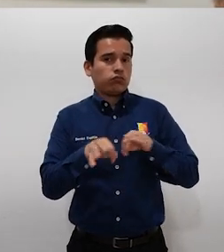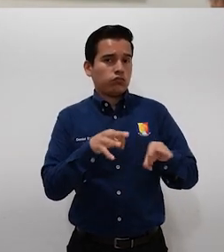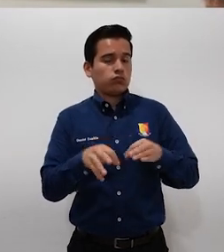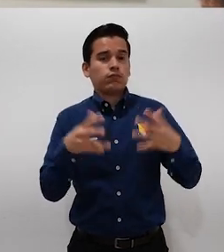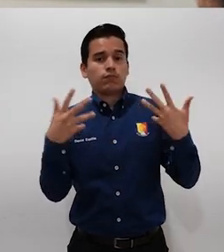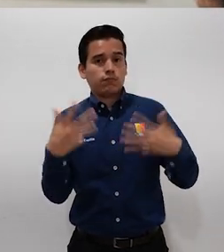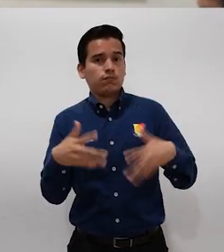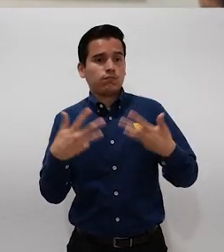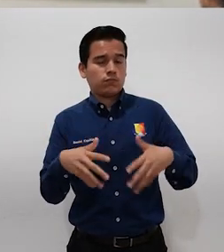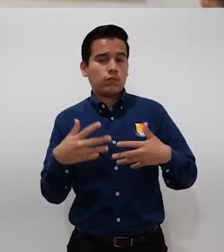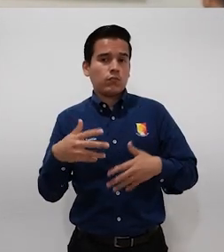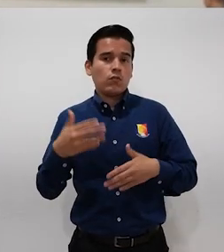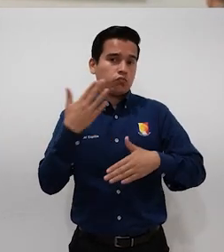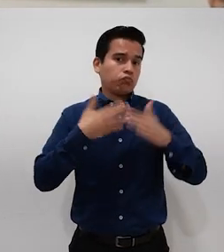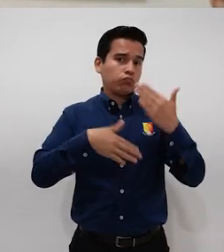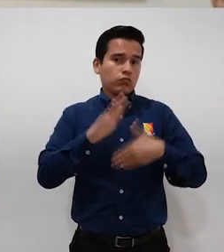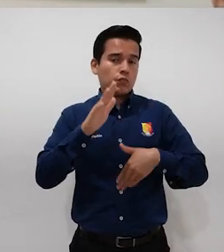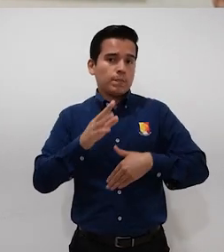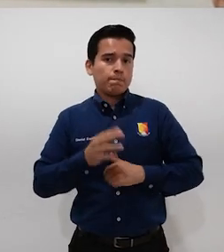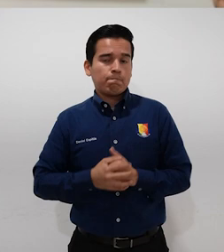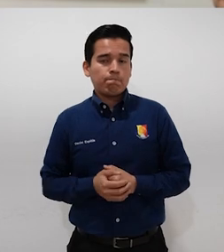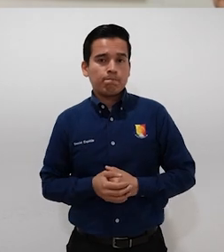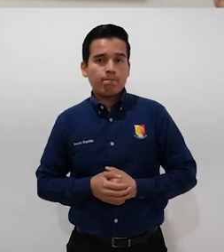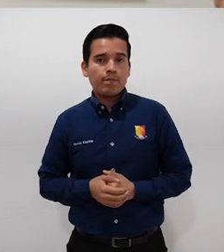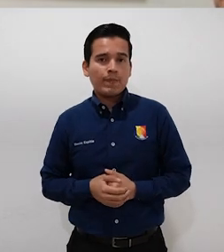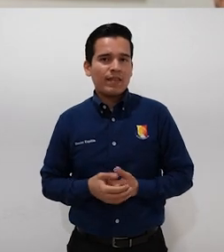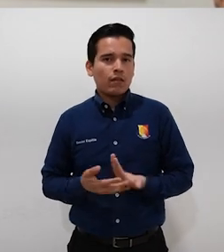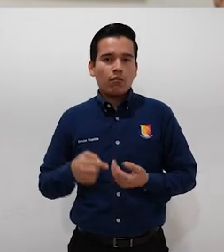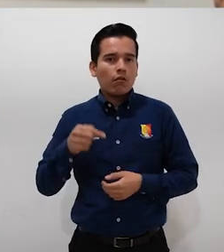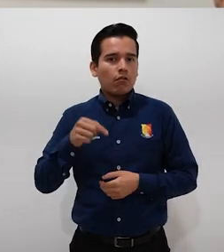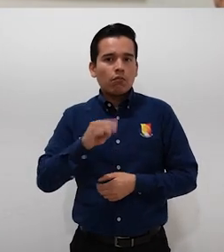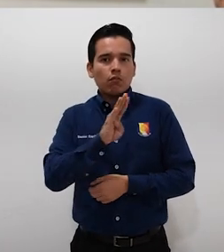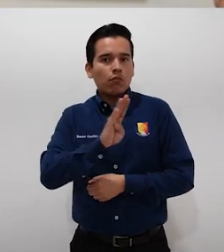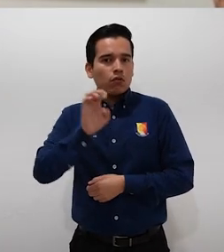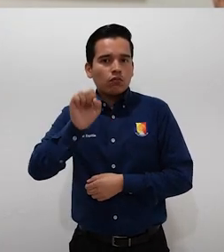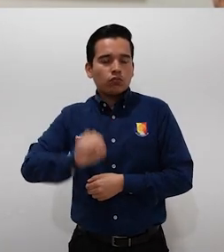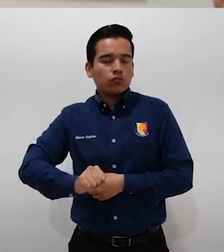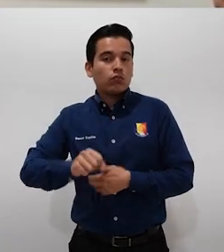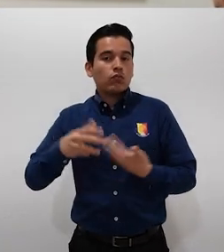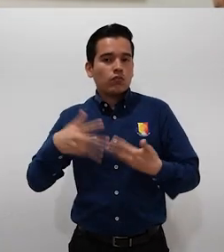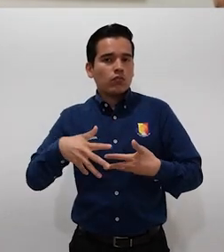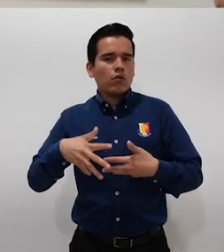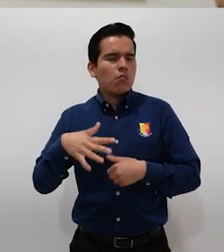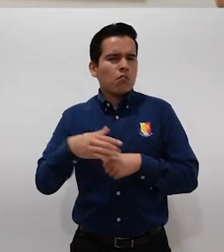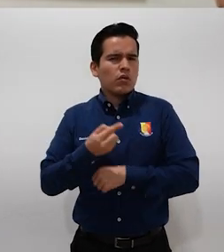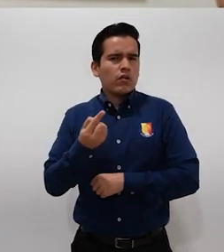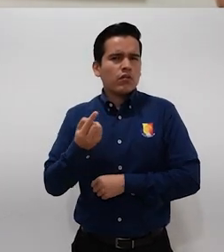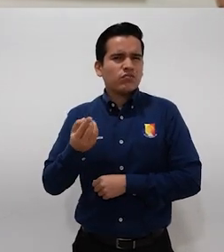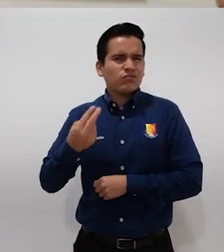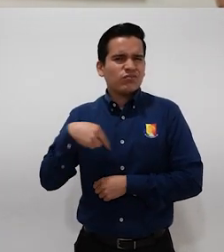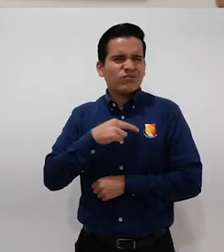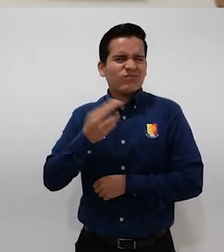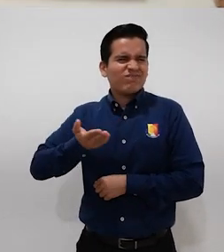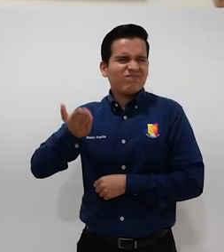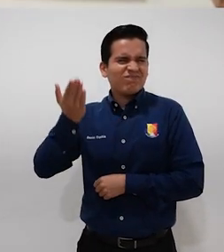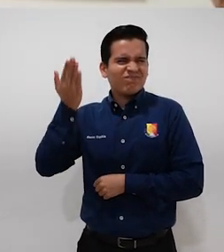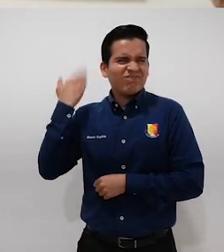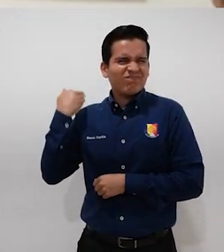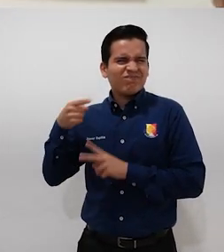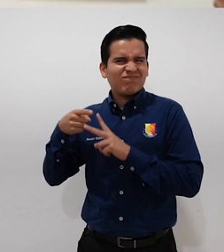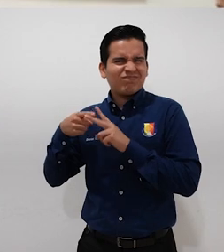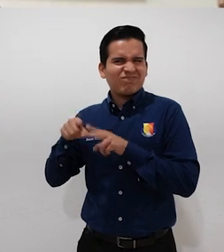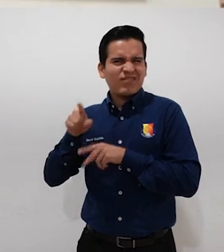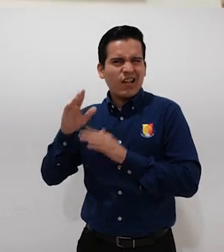avance en todo el estado porque principalmente cuando nosotros logramos